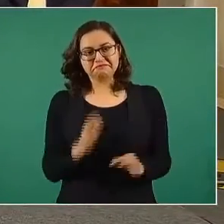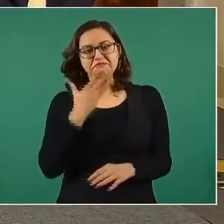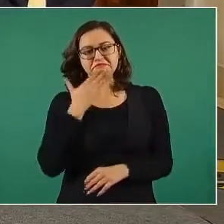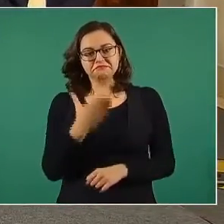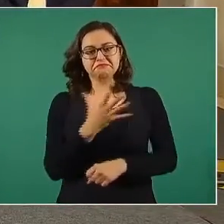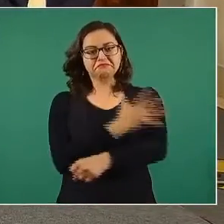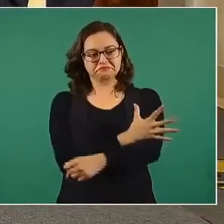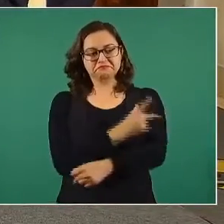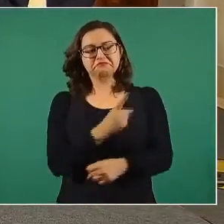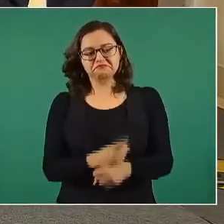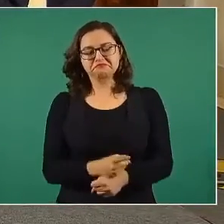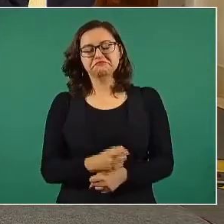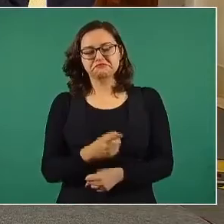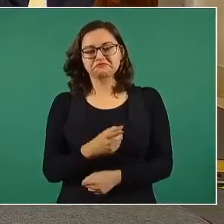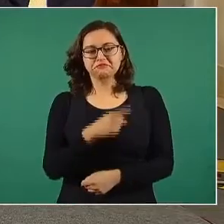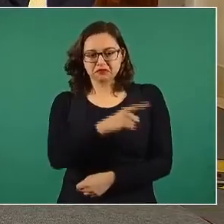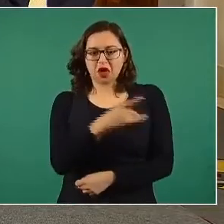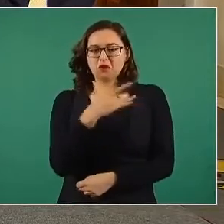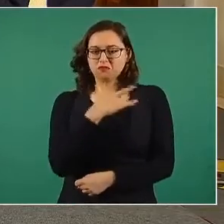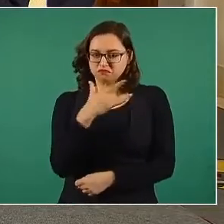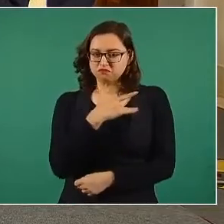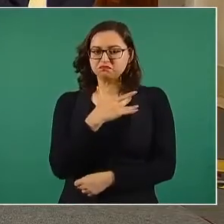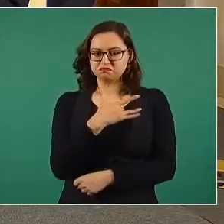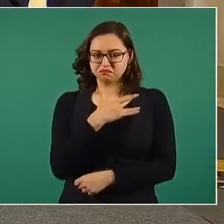gente honesta, sensible.